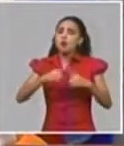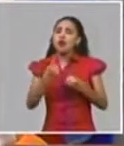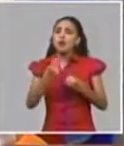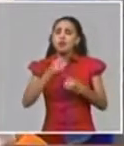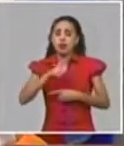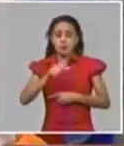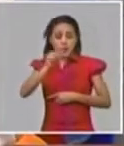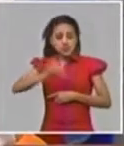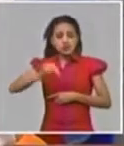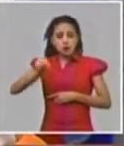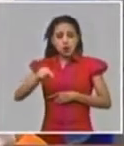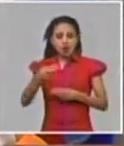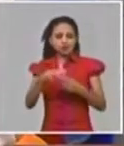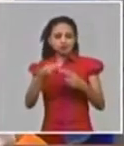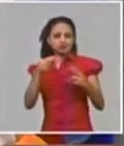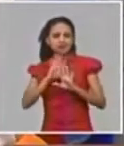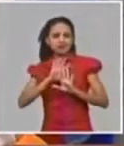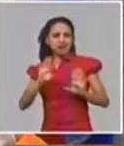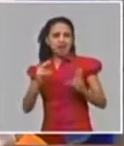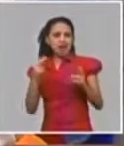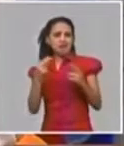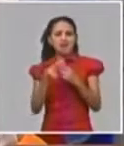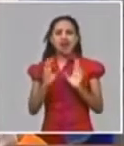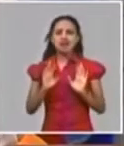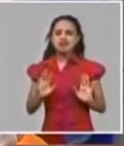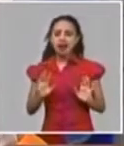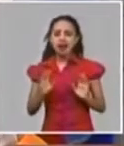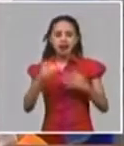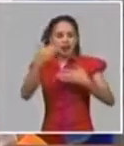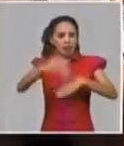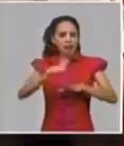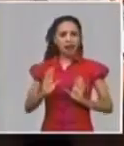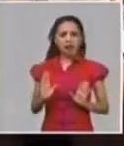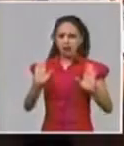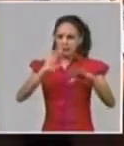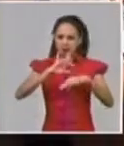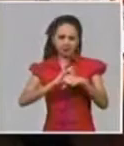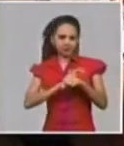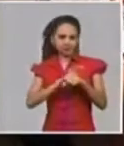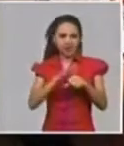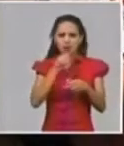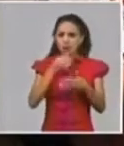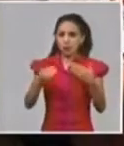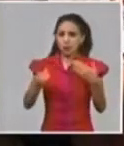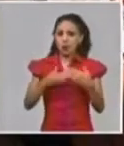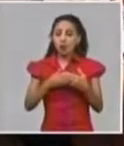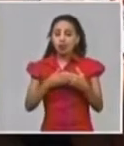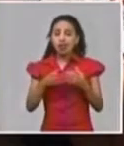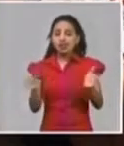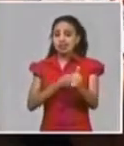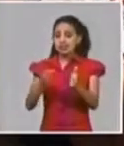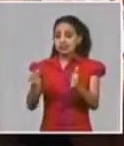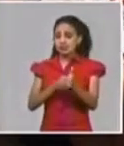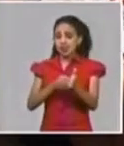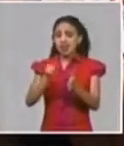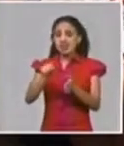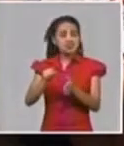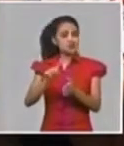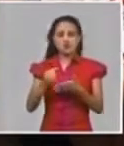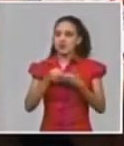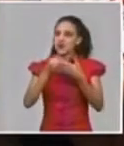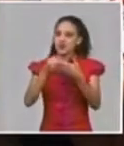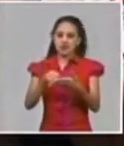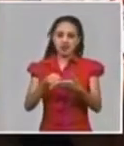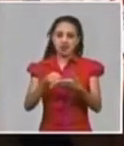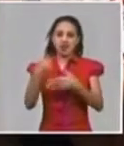y han estado en la calle han estado con disciplinas que no ayudan a que el país